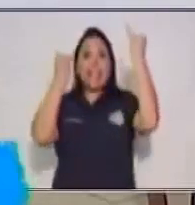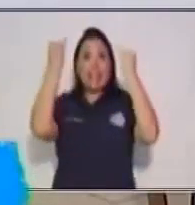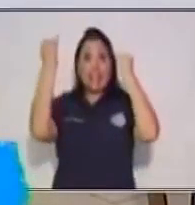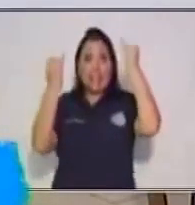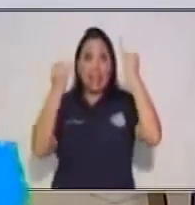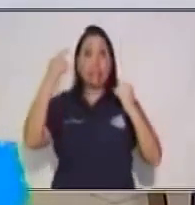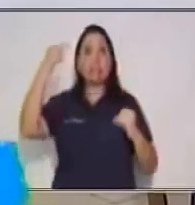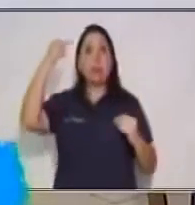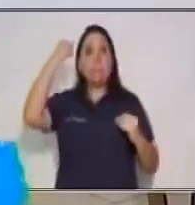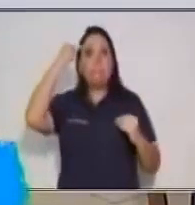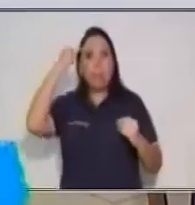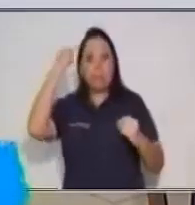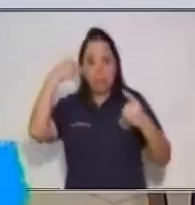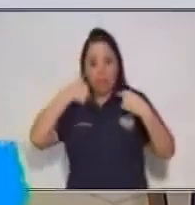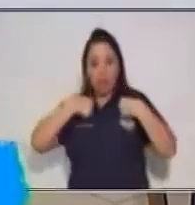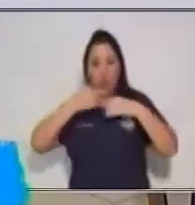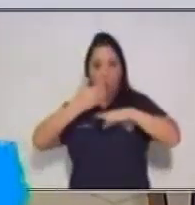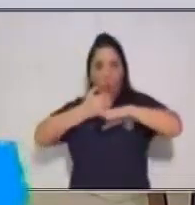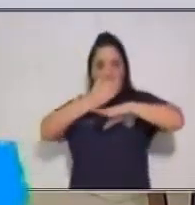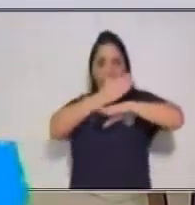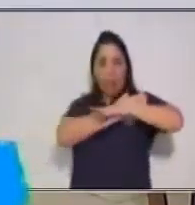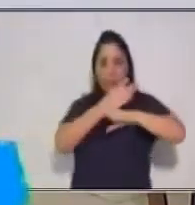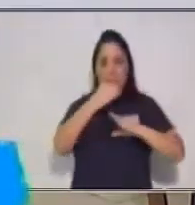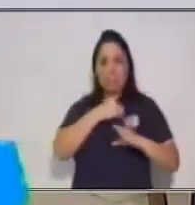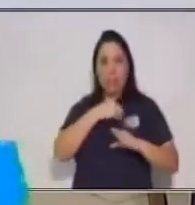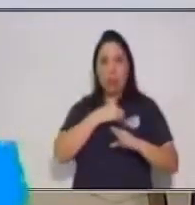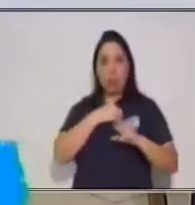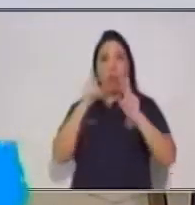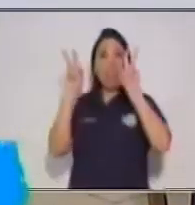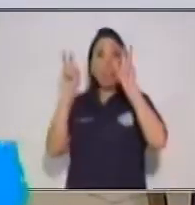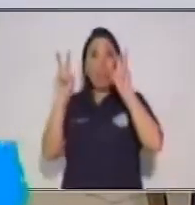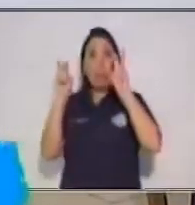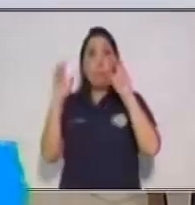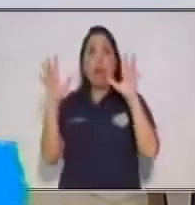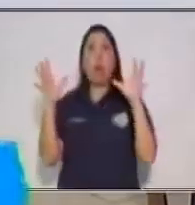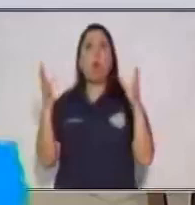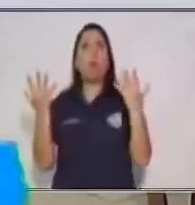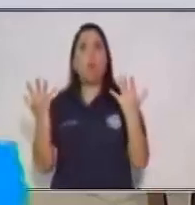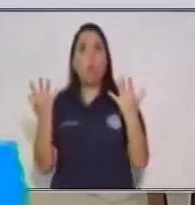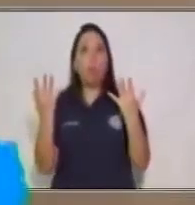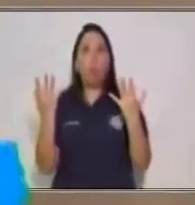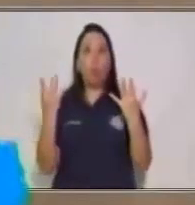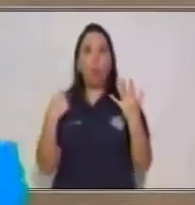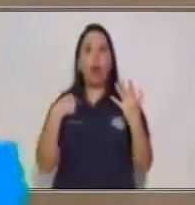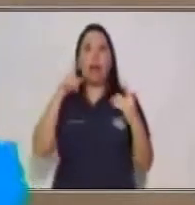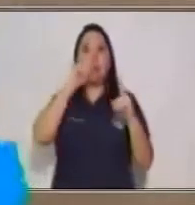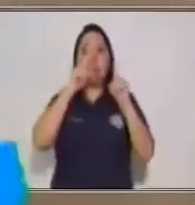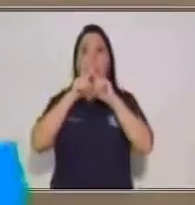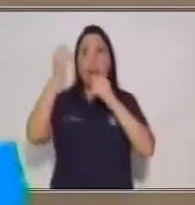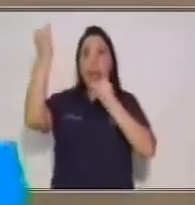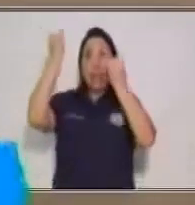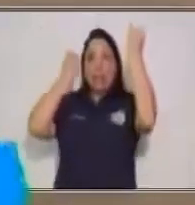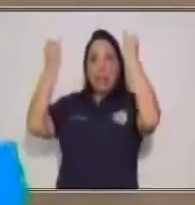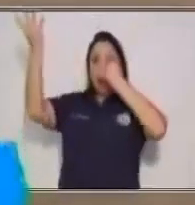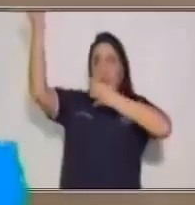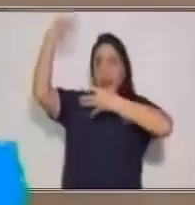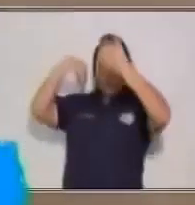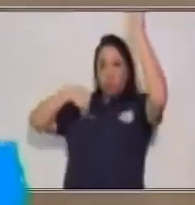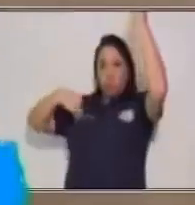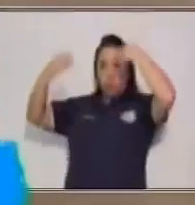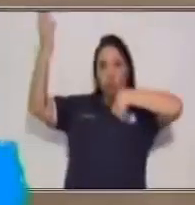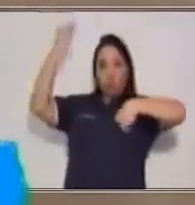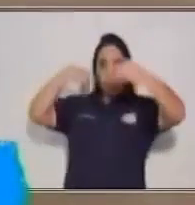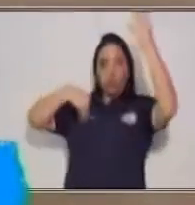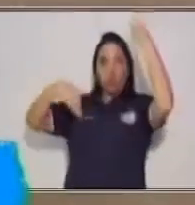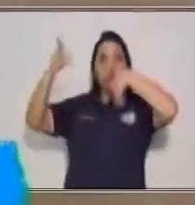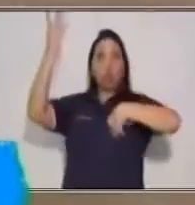Pensar, ¿qué quiero decir? ¿En qué tema me voy a enfocar? ¿Qué ideas me vienen con ese tema? Buscar la información